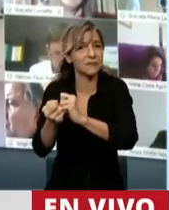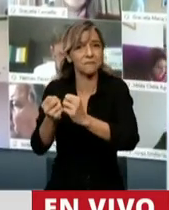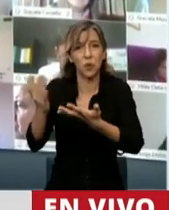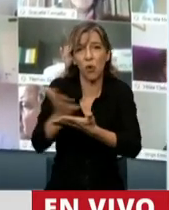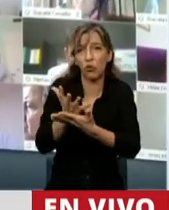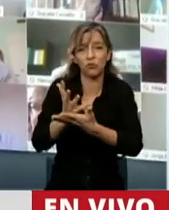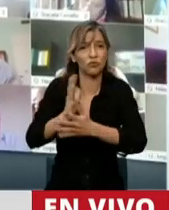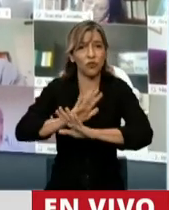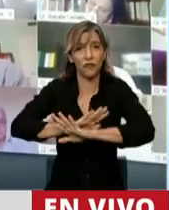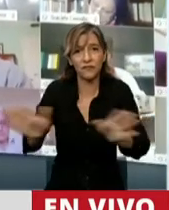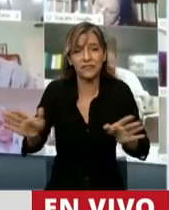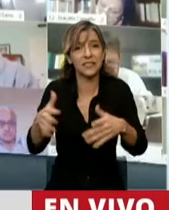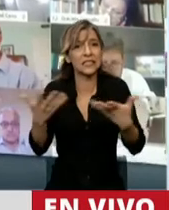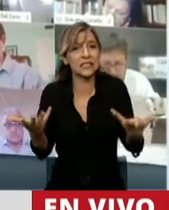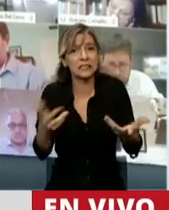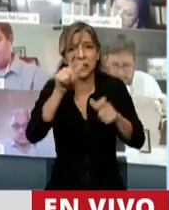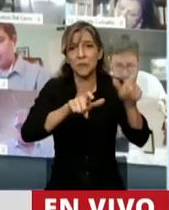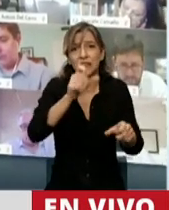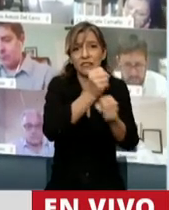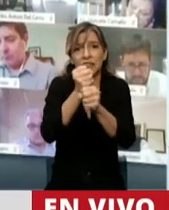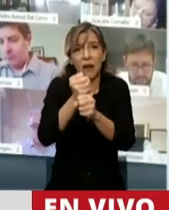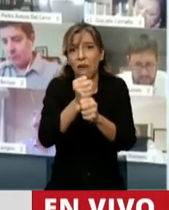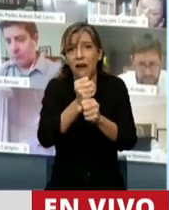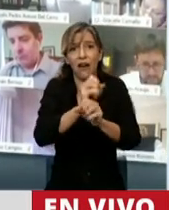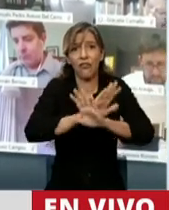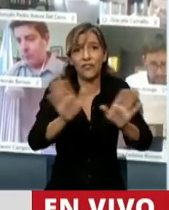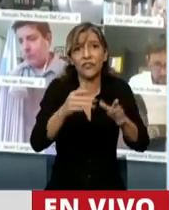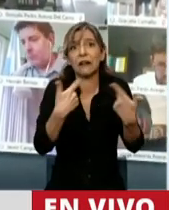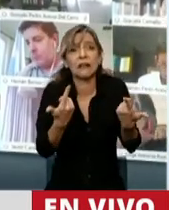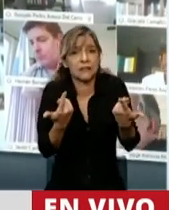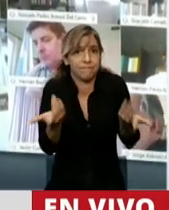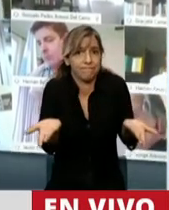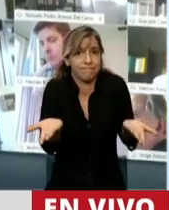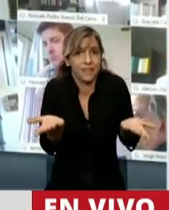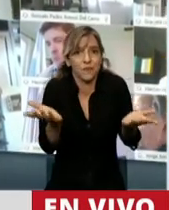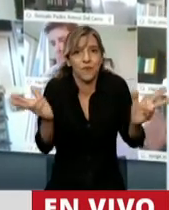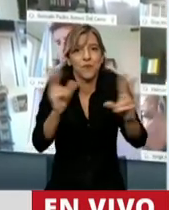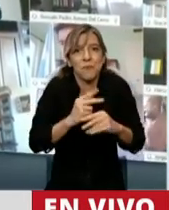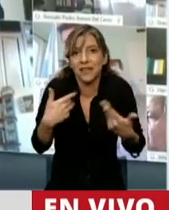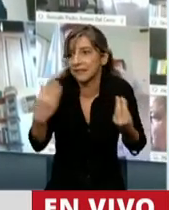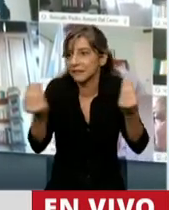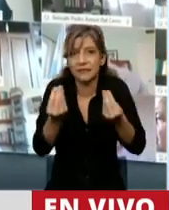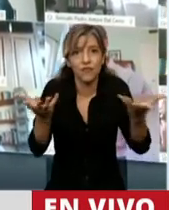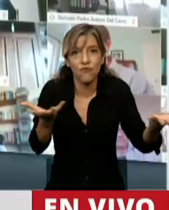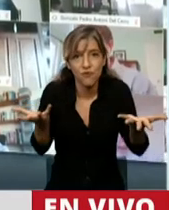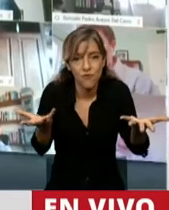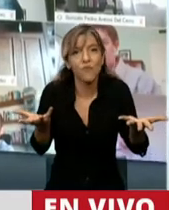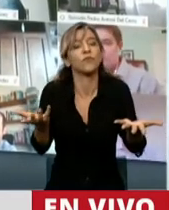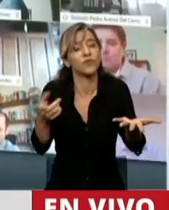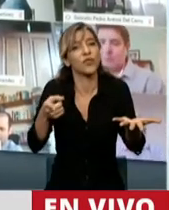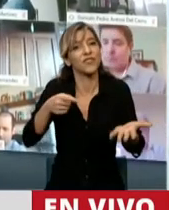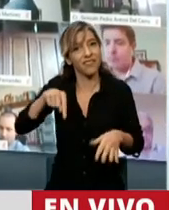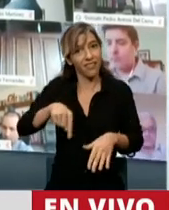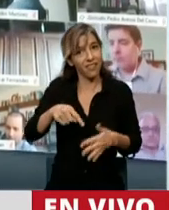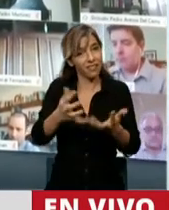generan, como les decía antes, miles de trabajadores en la calle. Resalto principalmente, señor Presidente, que esta decisión, estos